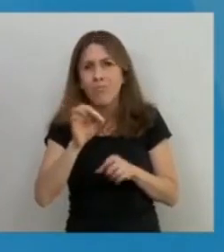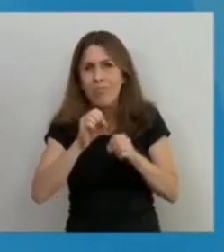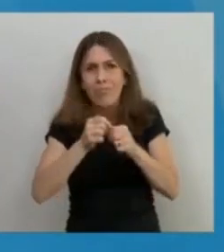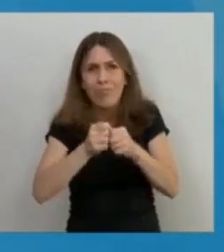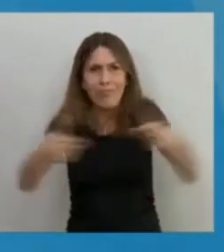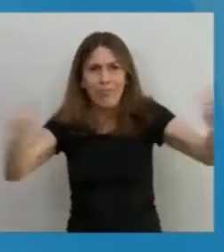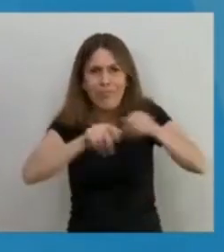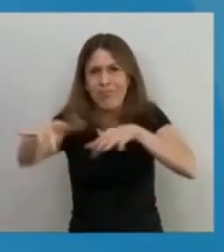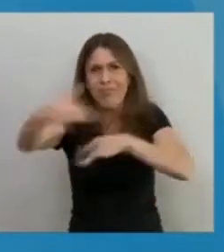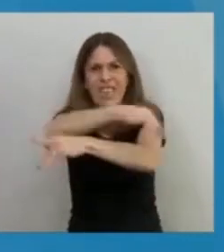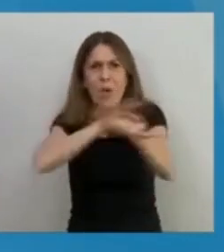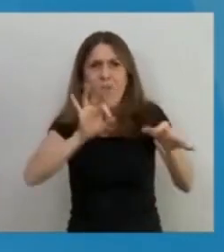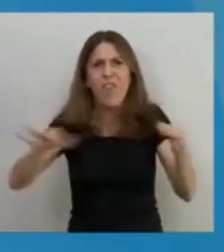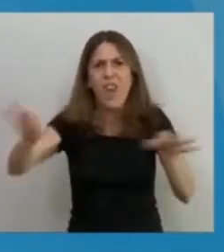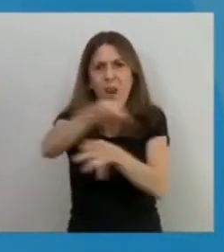Entendamos que el virus